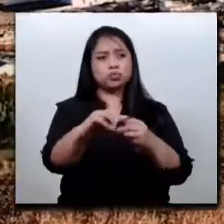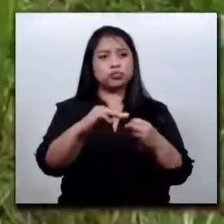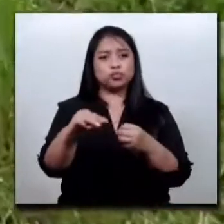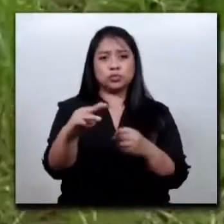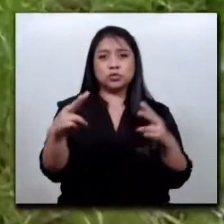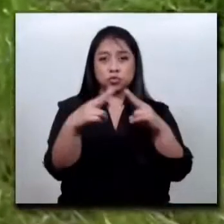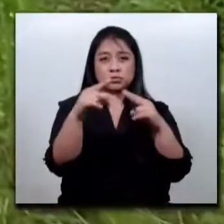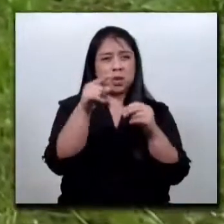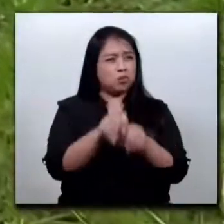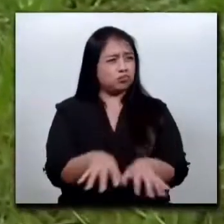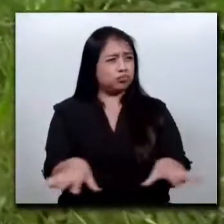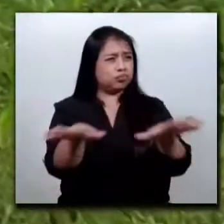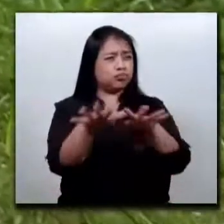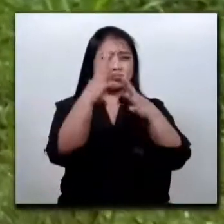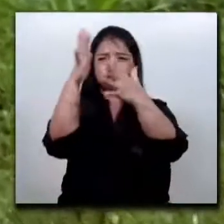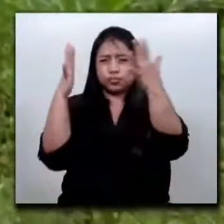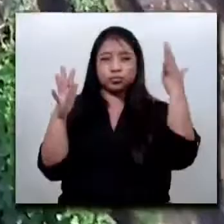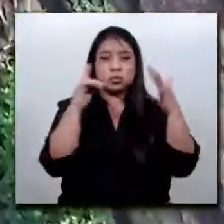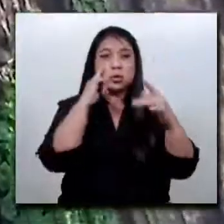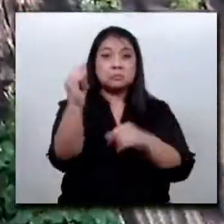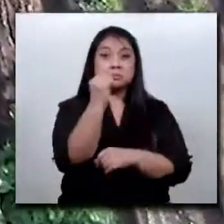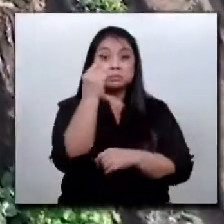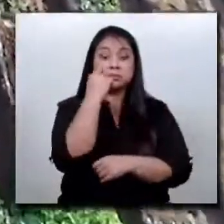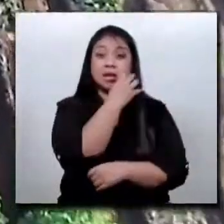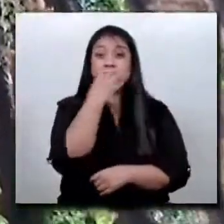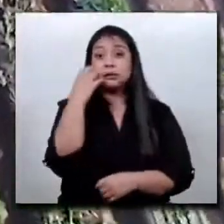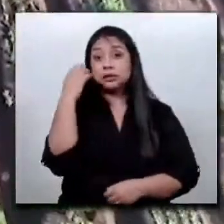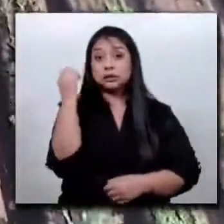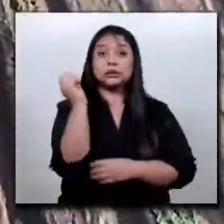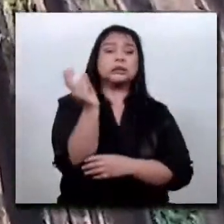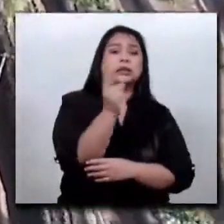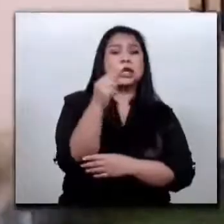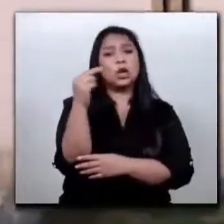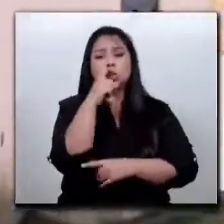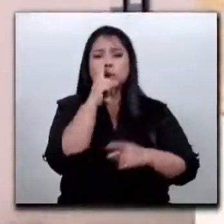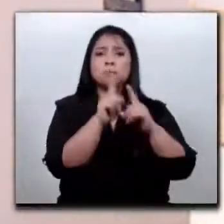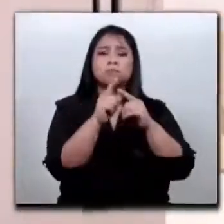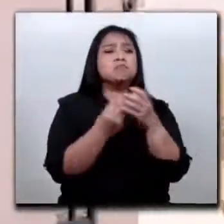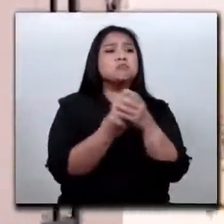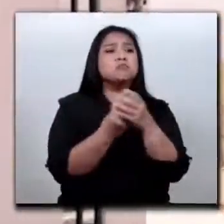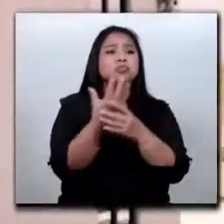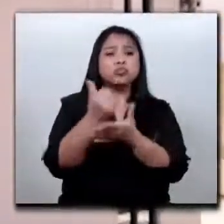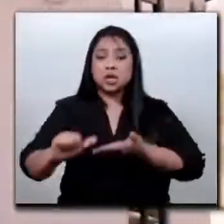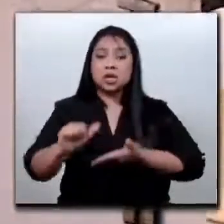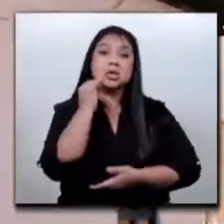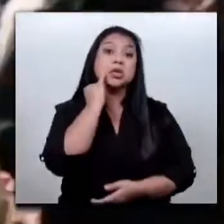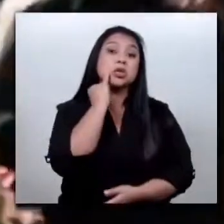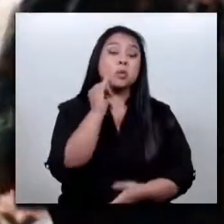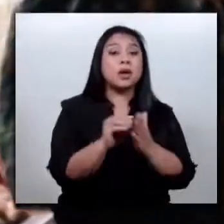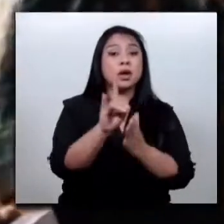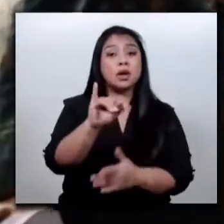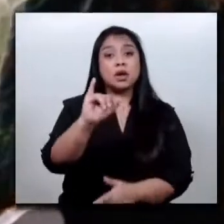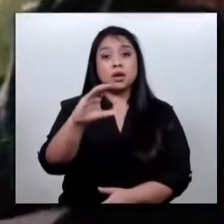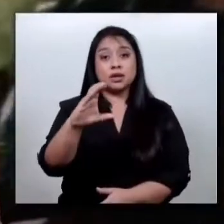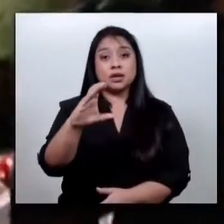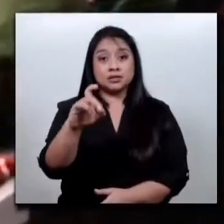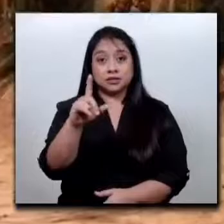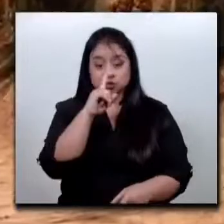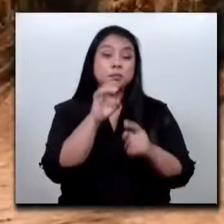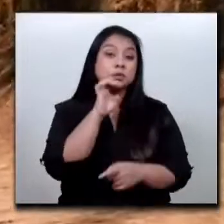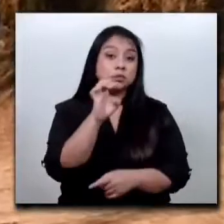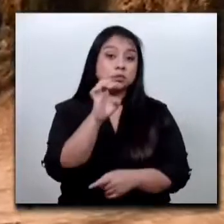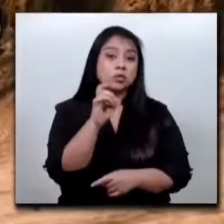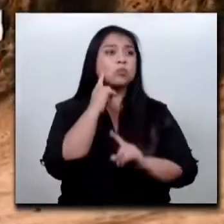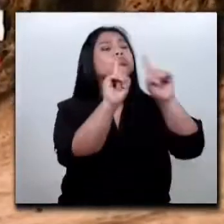Su principal cultivo es el maíz, el trigo y las hortalizas. Su idioma, el quiché y español, situados al occidente del país.